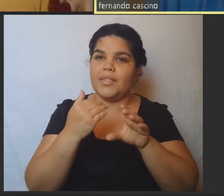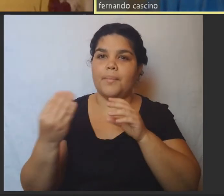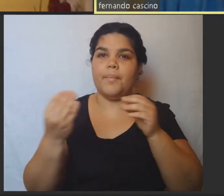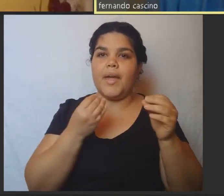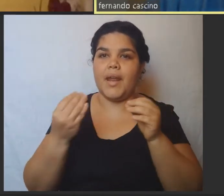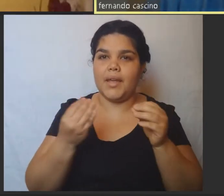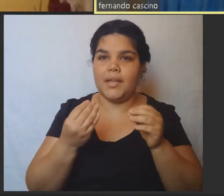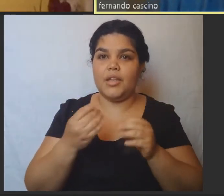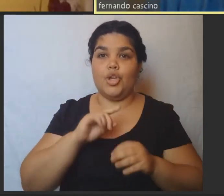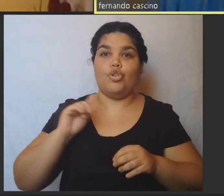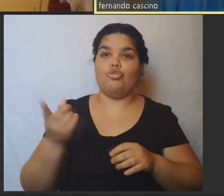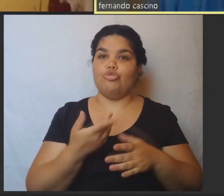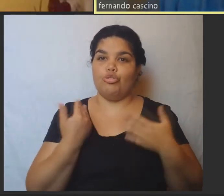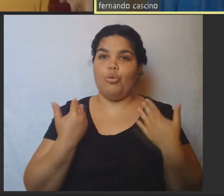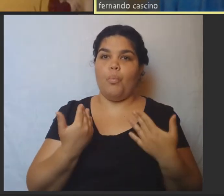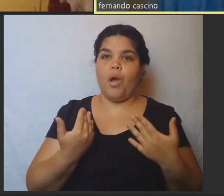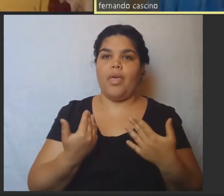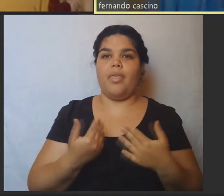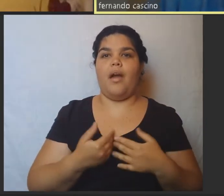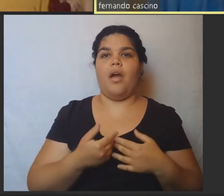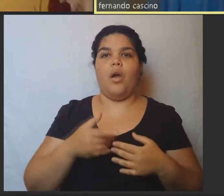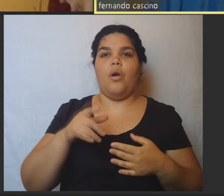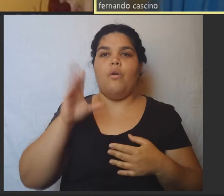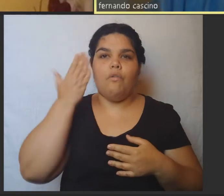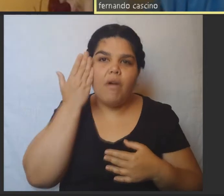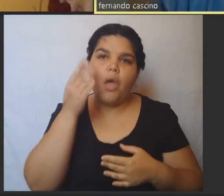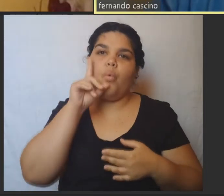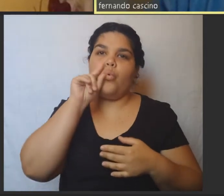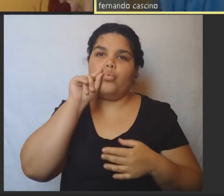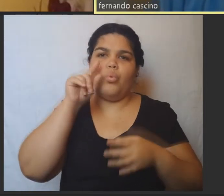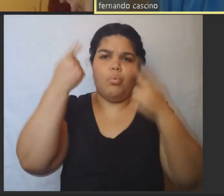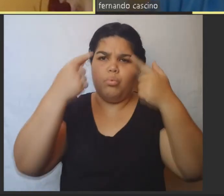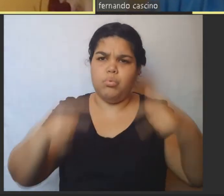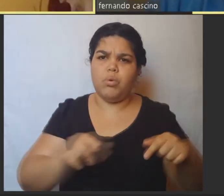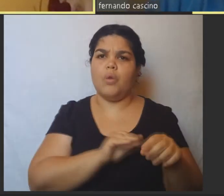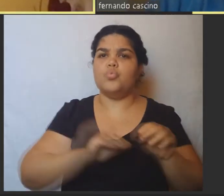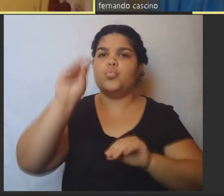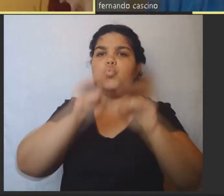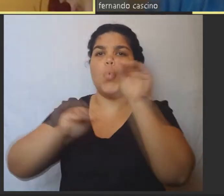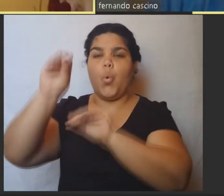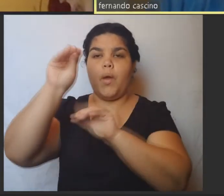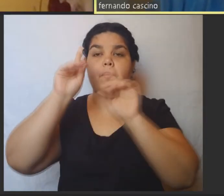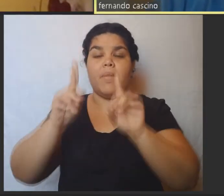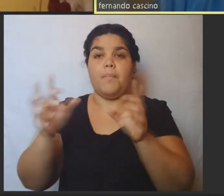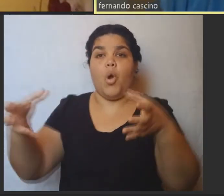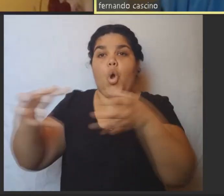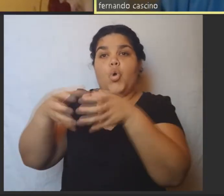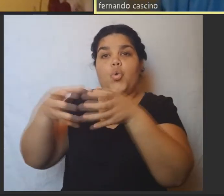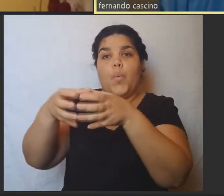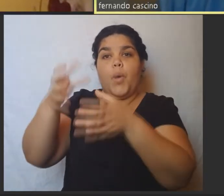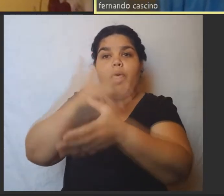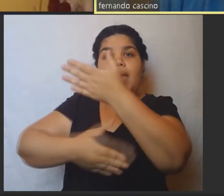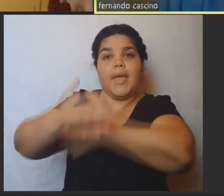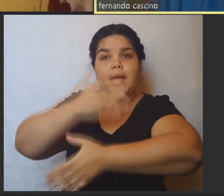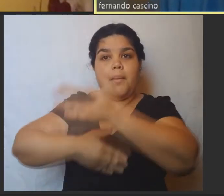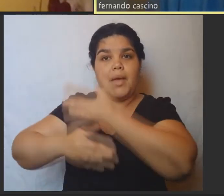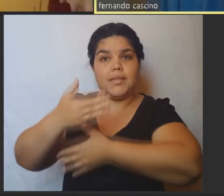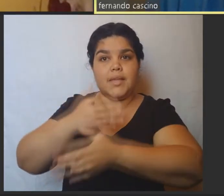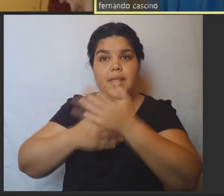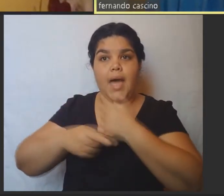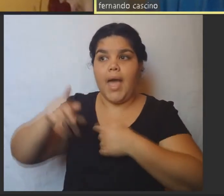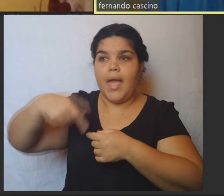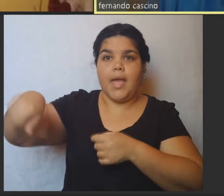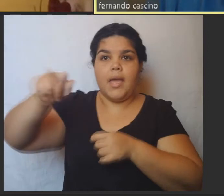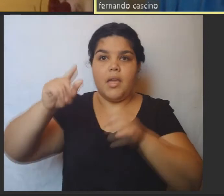en todas nuestras redes y bueno, como dijo Gerpán el Observatorio y el Colectivo con Discapacidad este de la provincia están